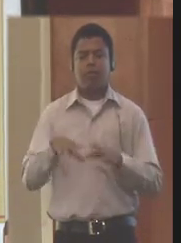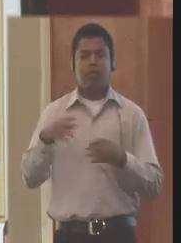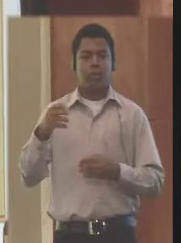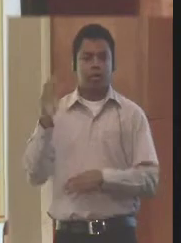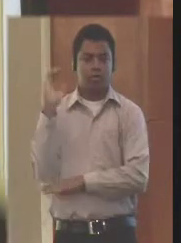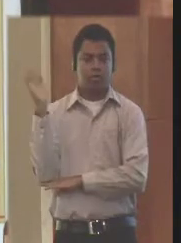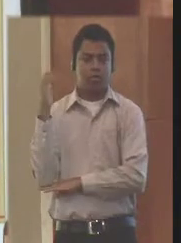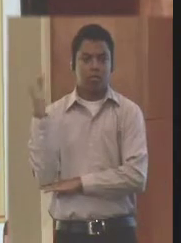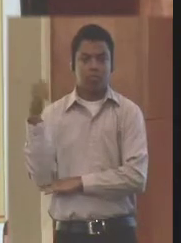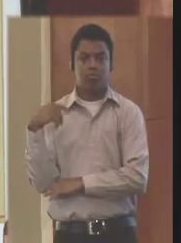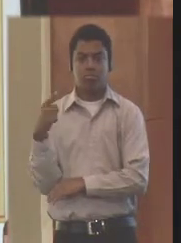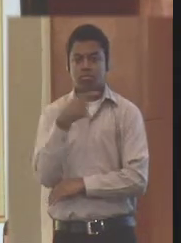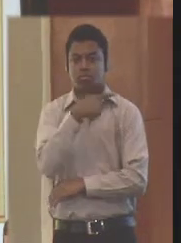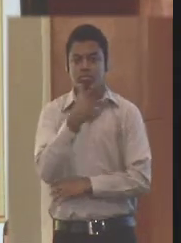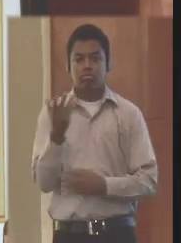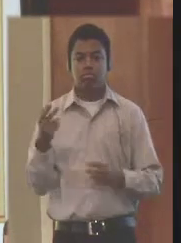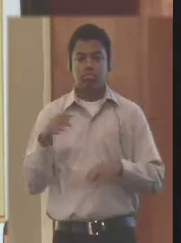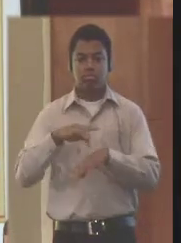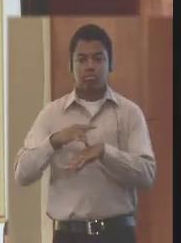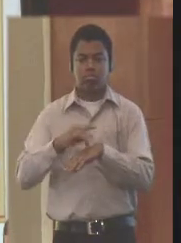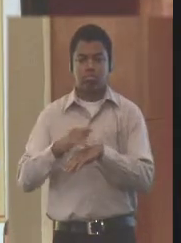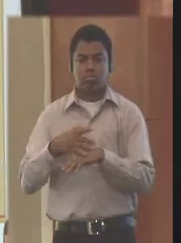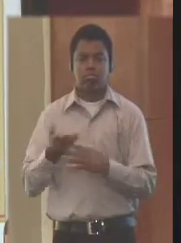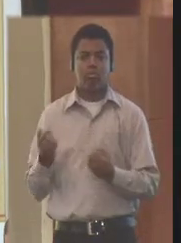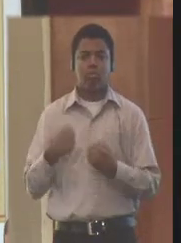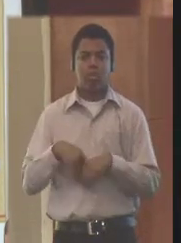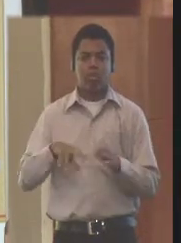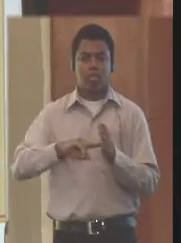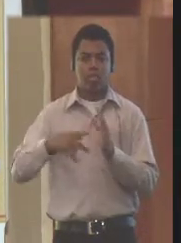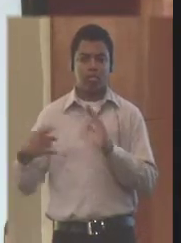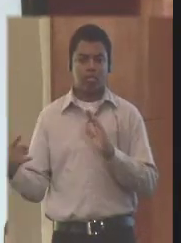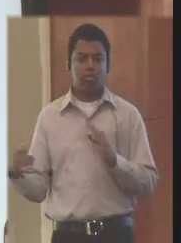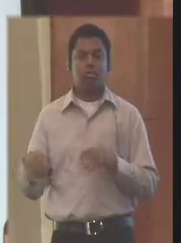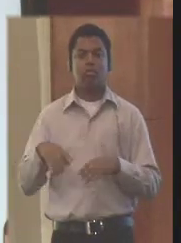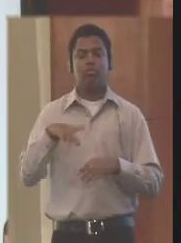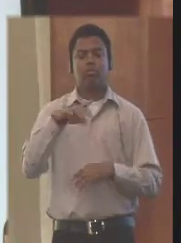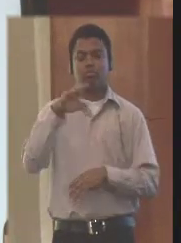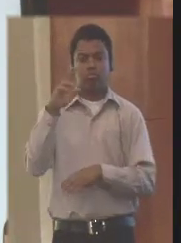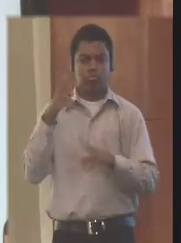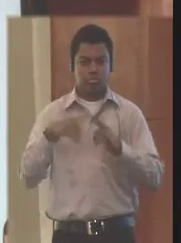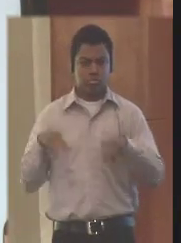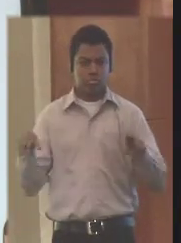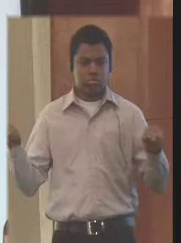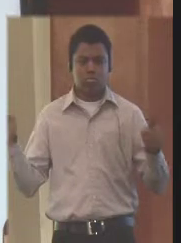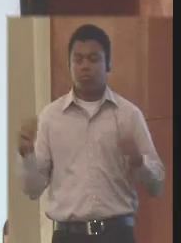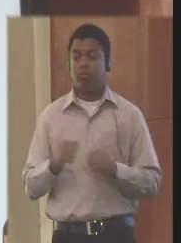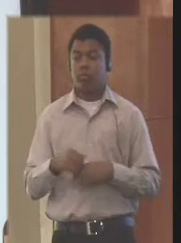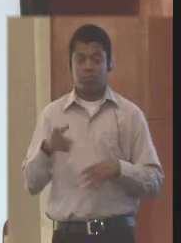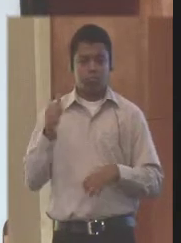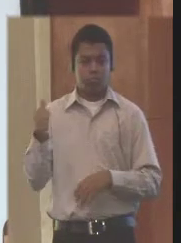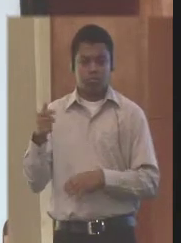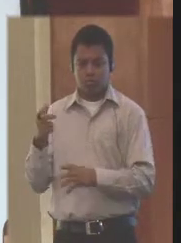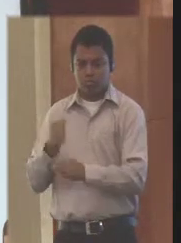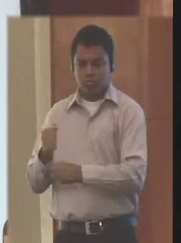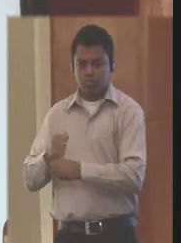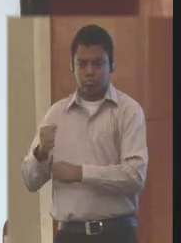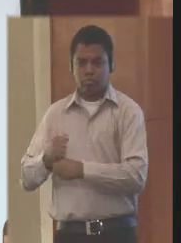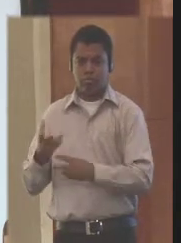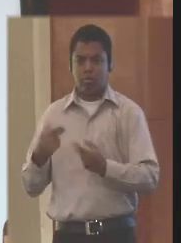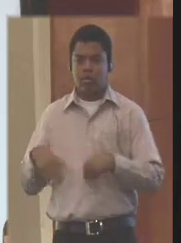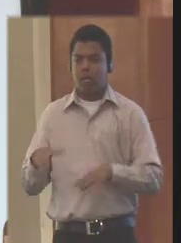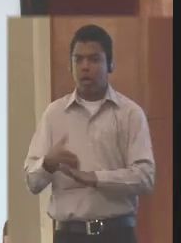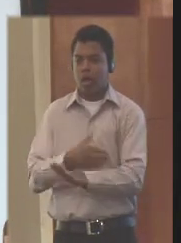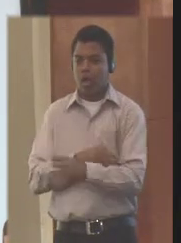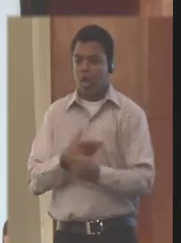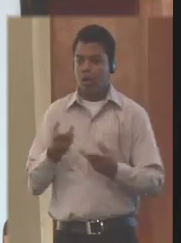ellos. Ahí están identificados los riesgos tanto tecnológicos como naturales, trabajo hecho por ellos. Hemos hecho campaña de llegar a 35 mil